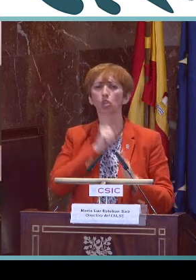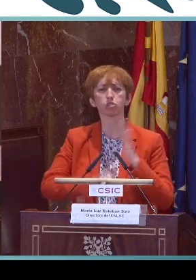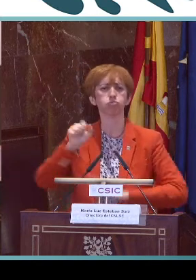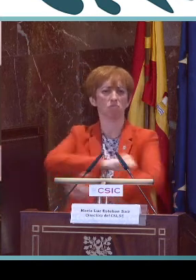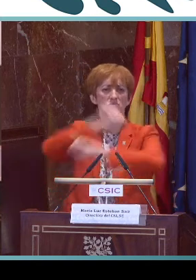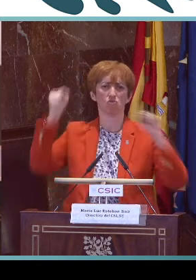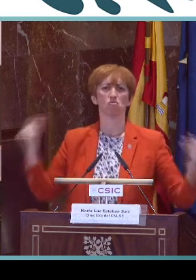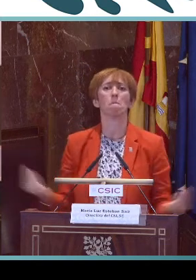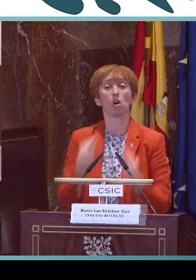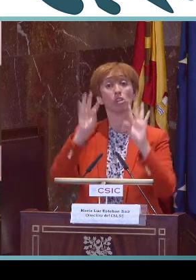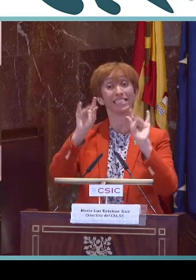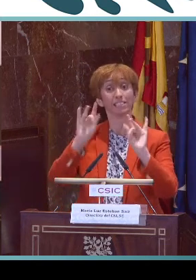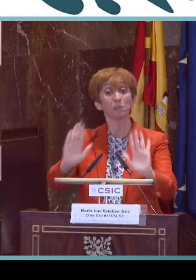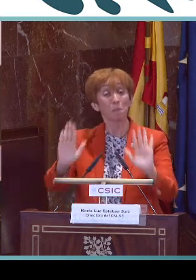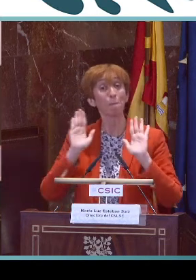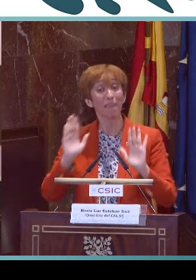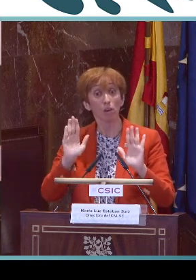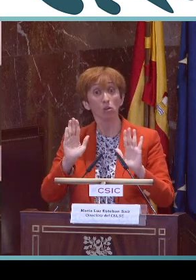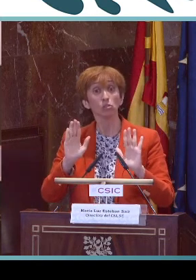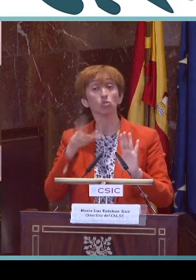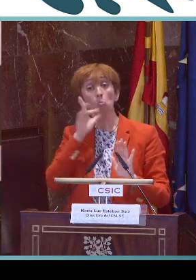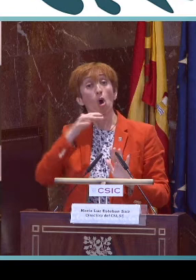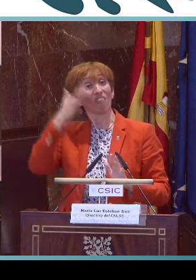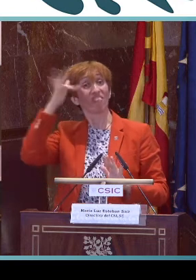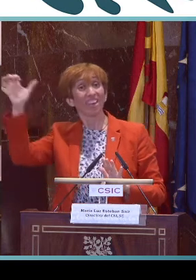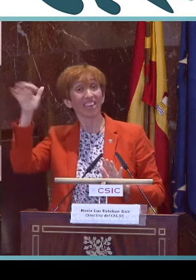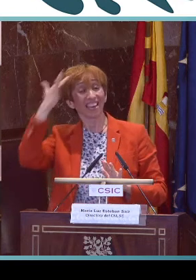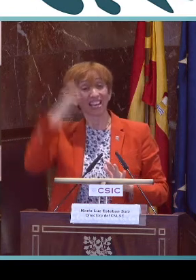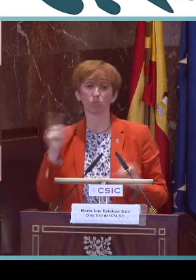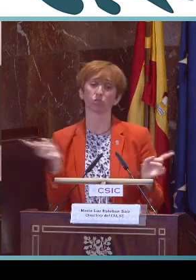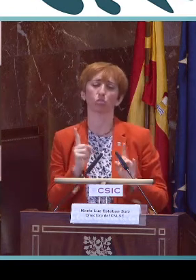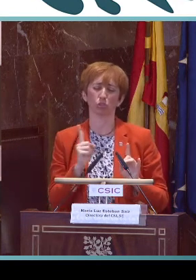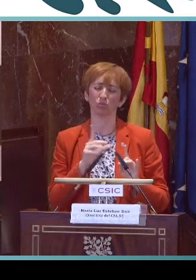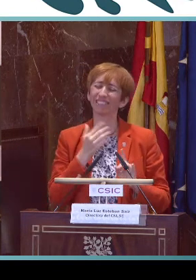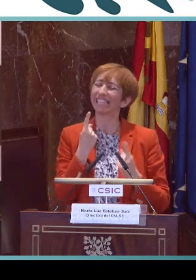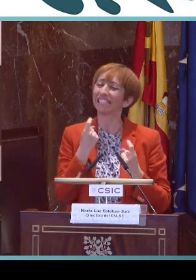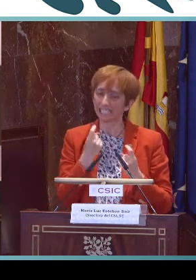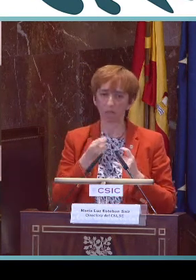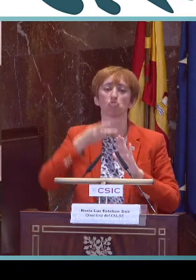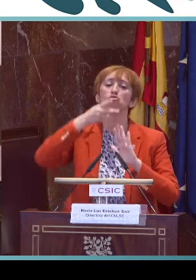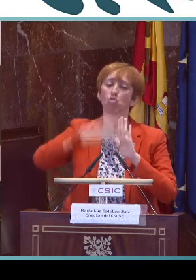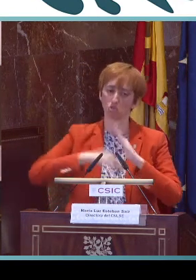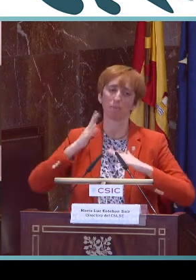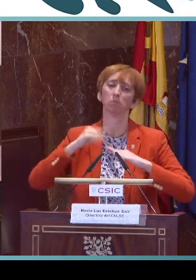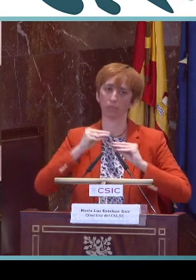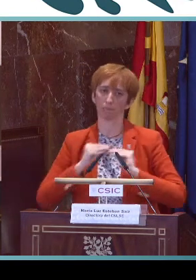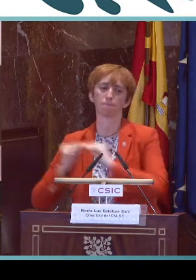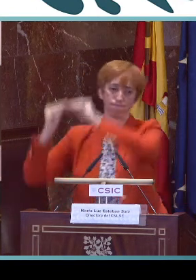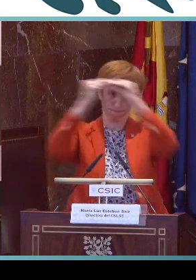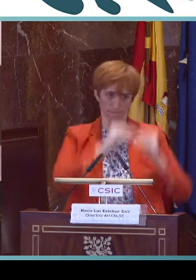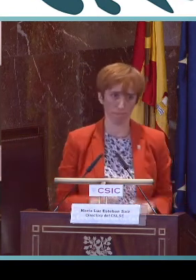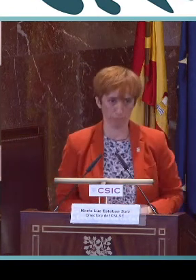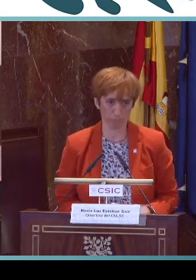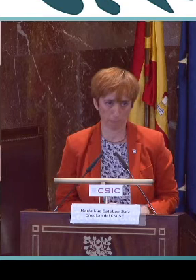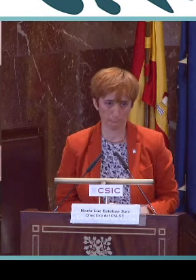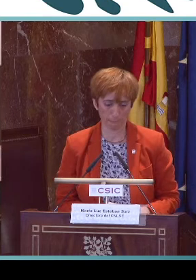confianza en que el alumnado sordo mejoraría con la aplicación de la lengua de signos en la educación, pero no nos